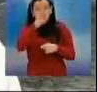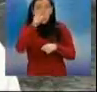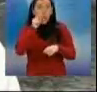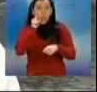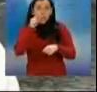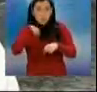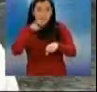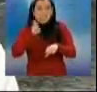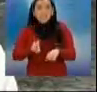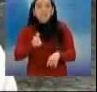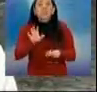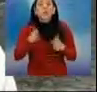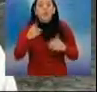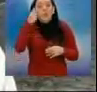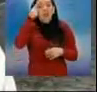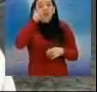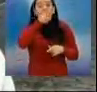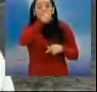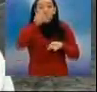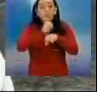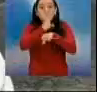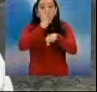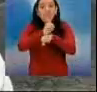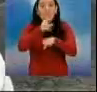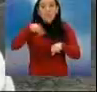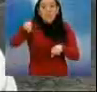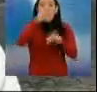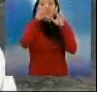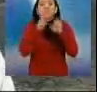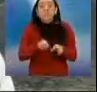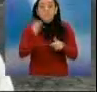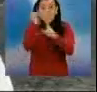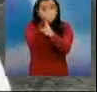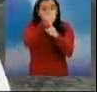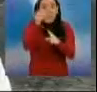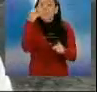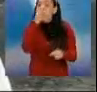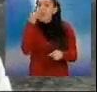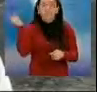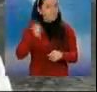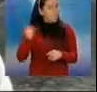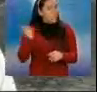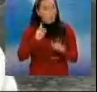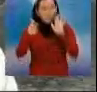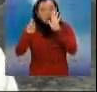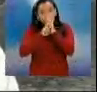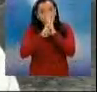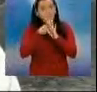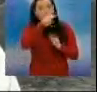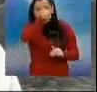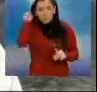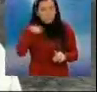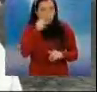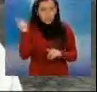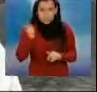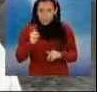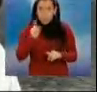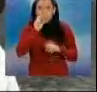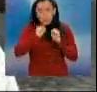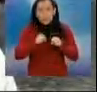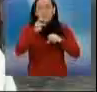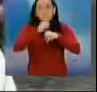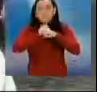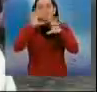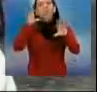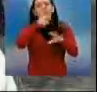de que en ese video vayan una serie de personalidades masculinas de todas las edades, haciendo un llamado